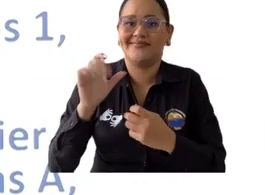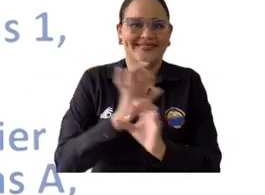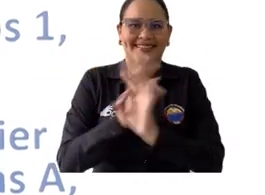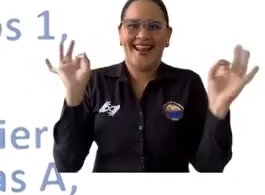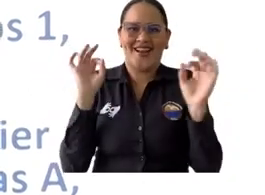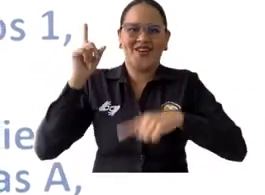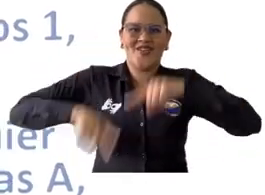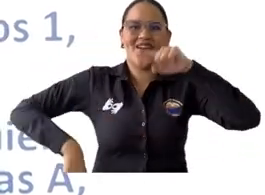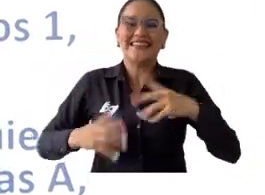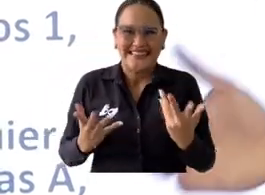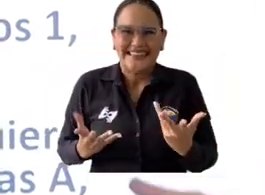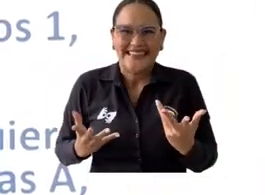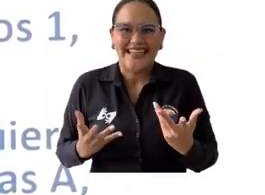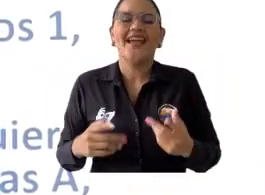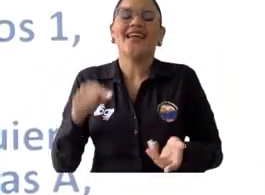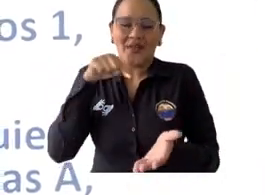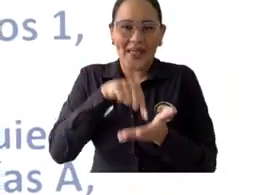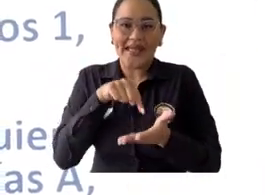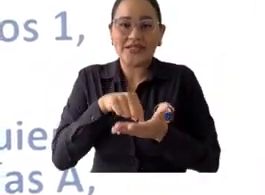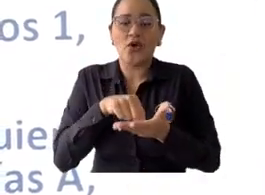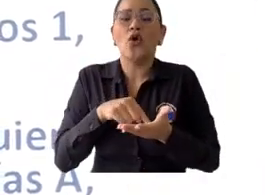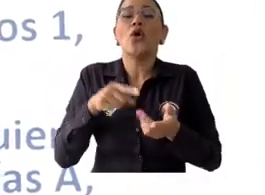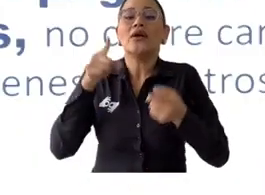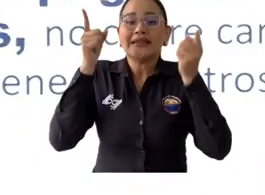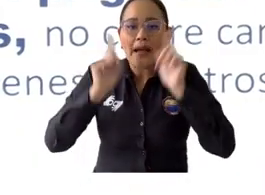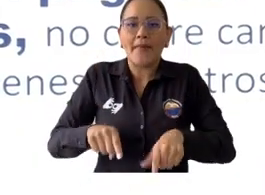a los créditos de los semestres que le faltan.